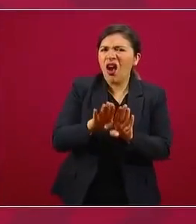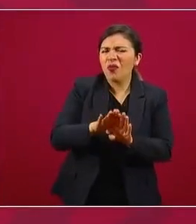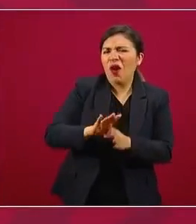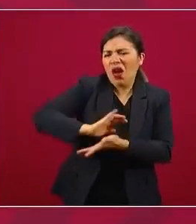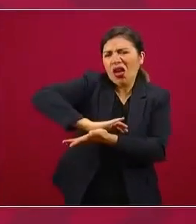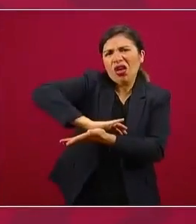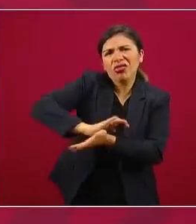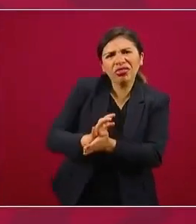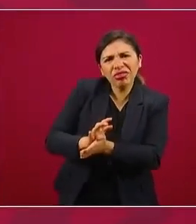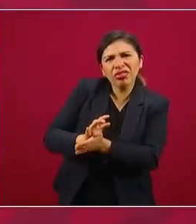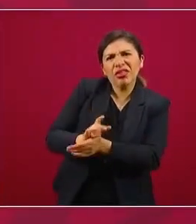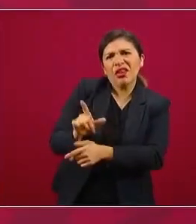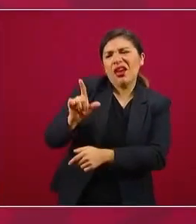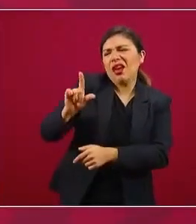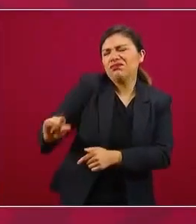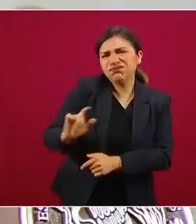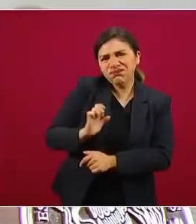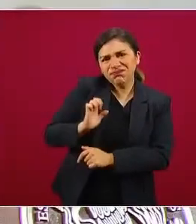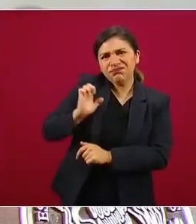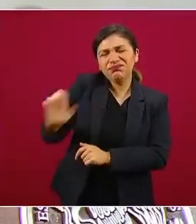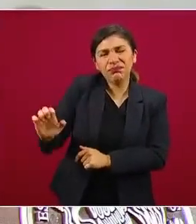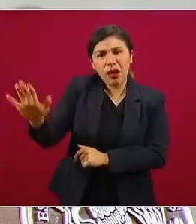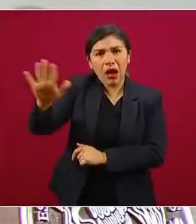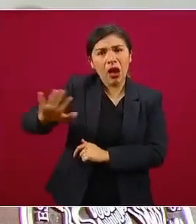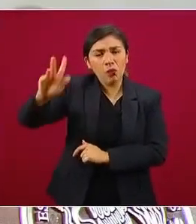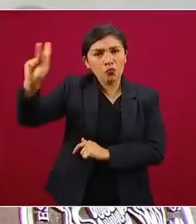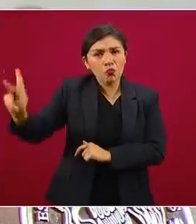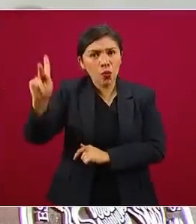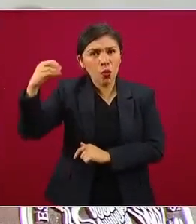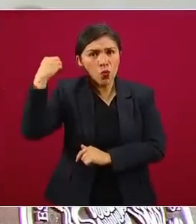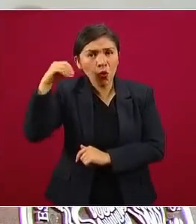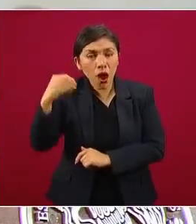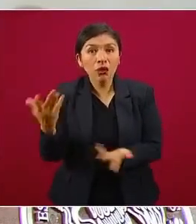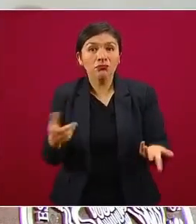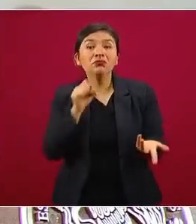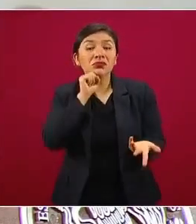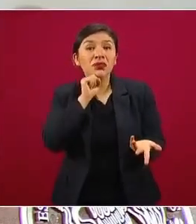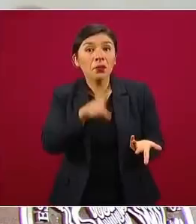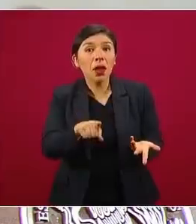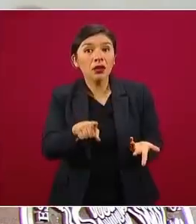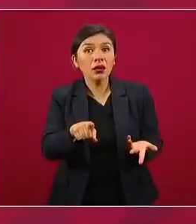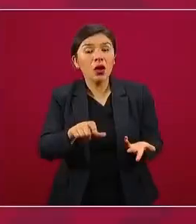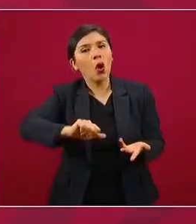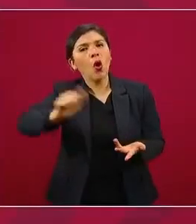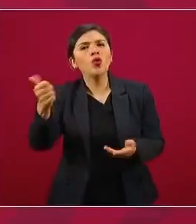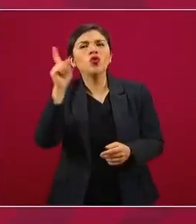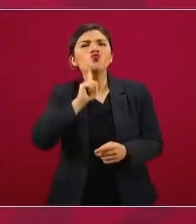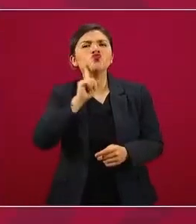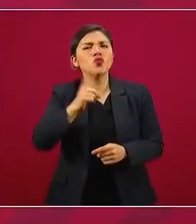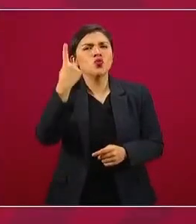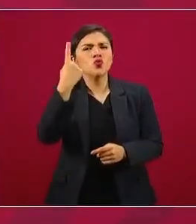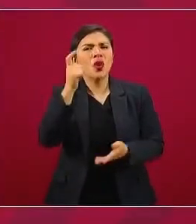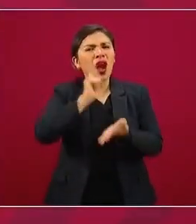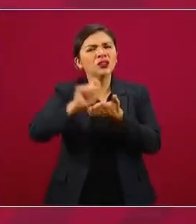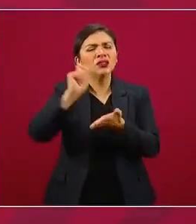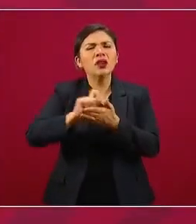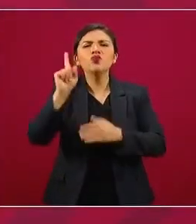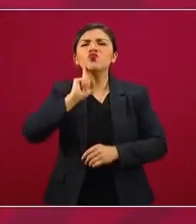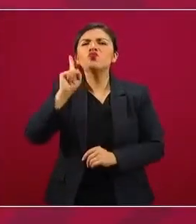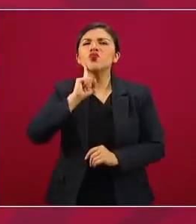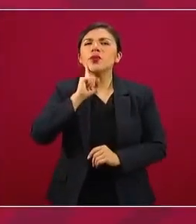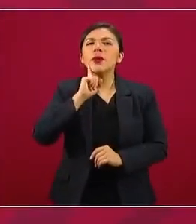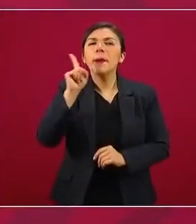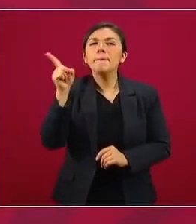discriminatoria, racista, pero así también una escritora, la señora